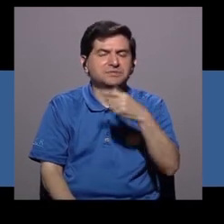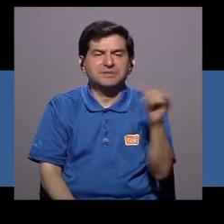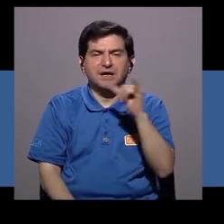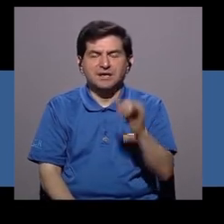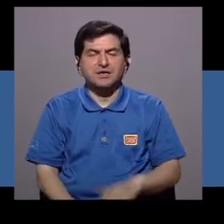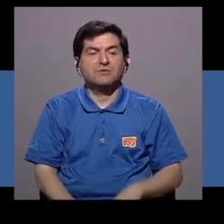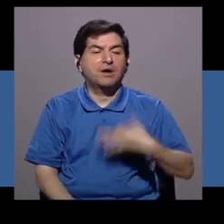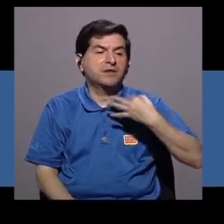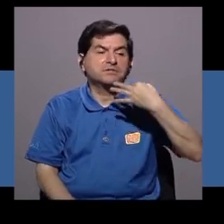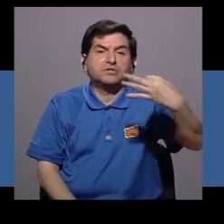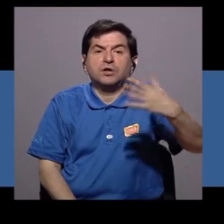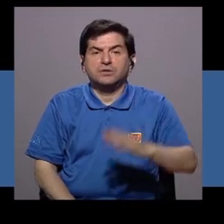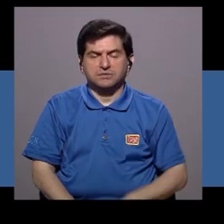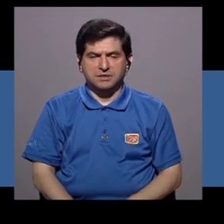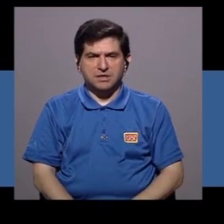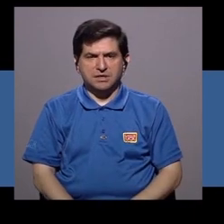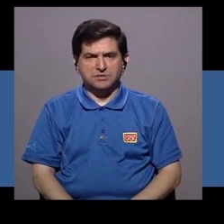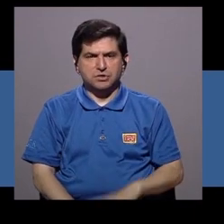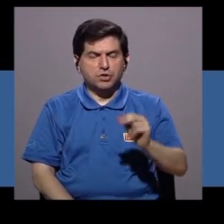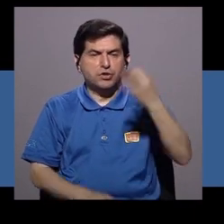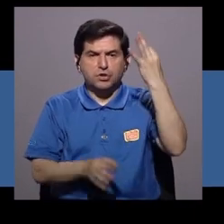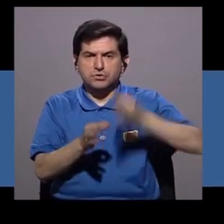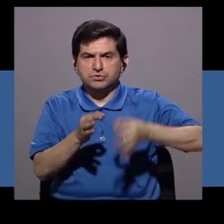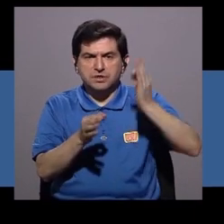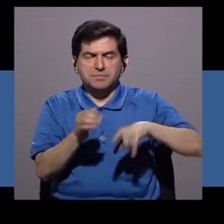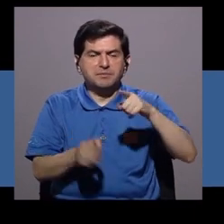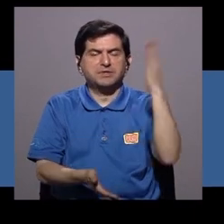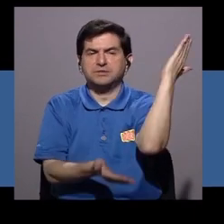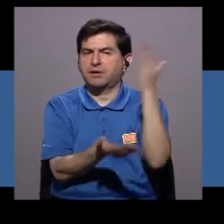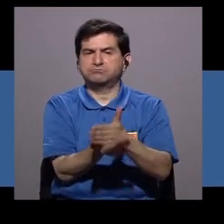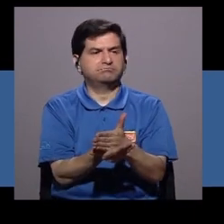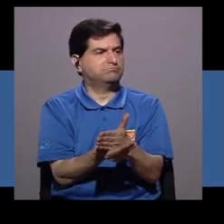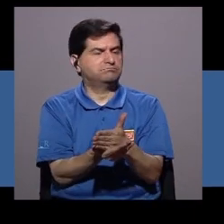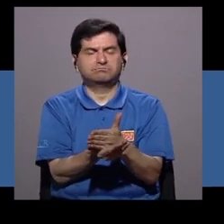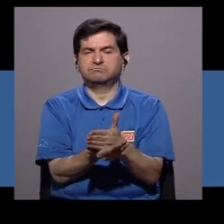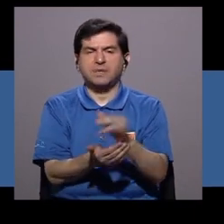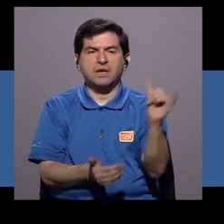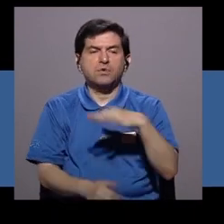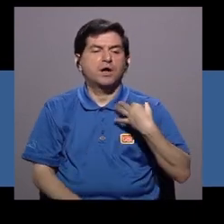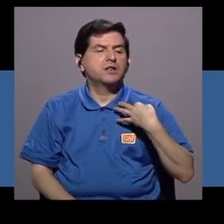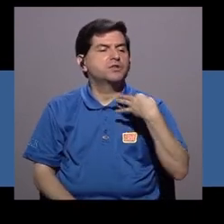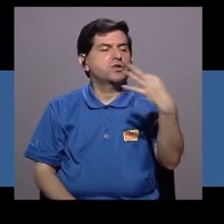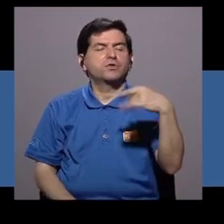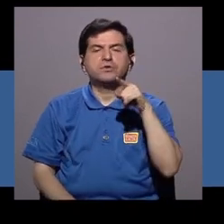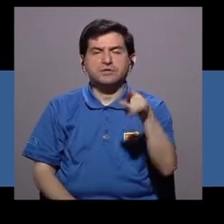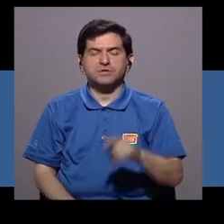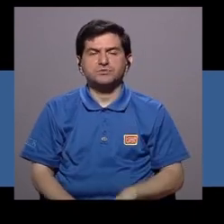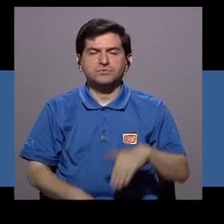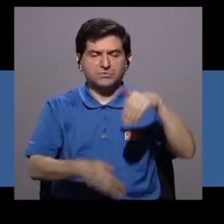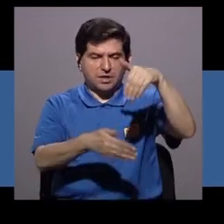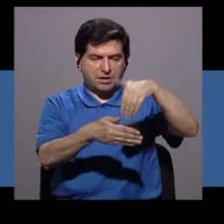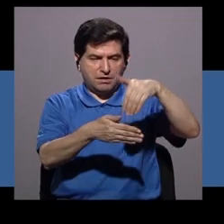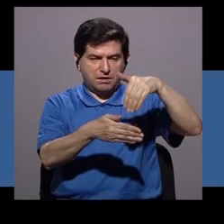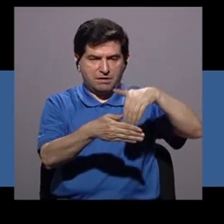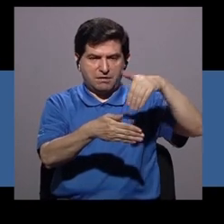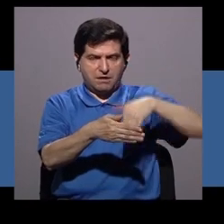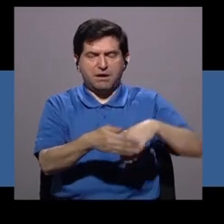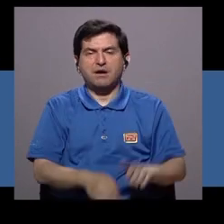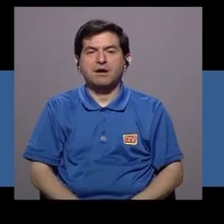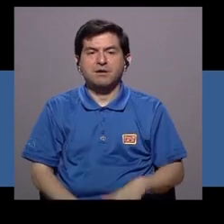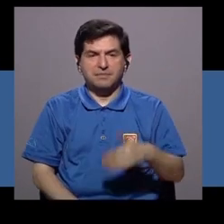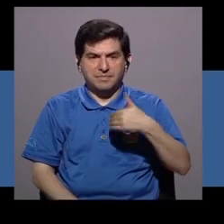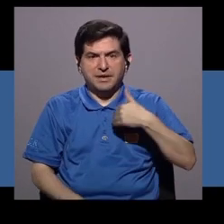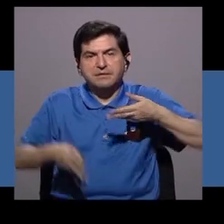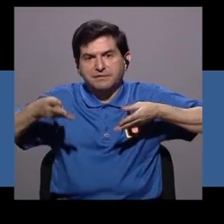no es algo que usted simplemente pueda dejar de hacer, entonces igual todos los días tienes que llevar el registro para poder llevar el método. Y hacer